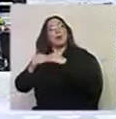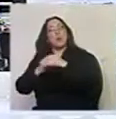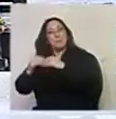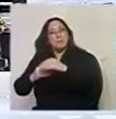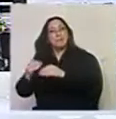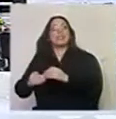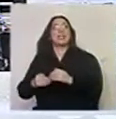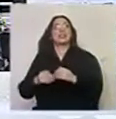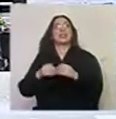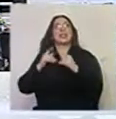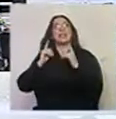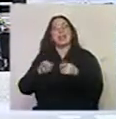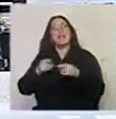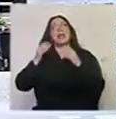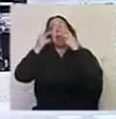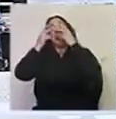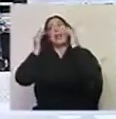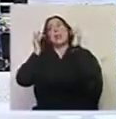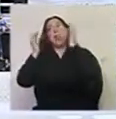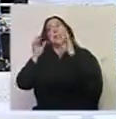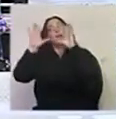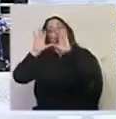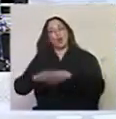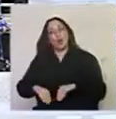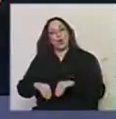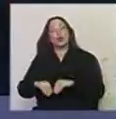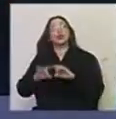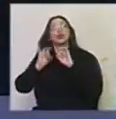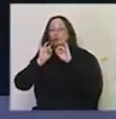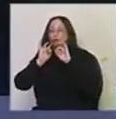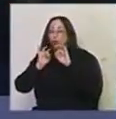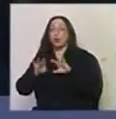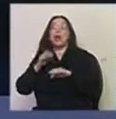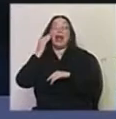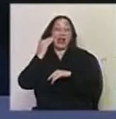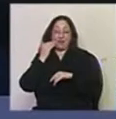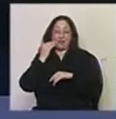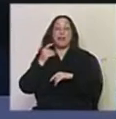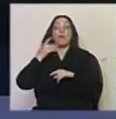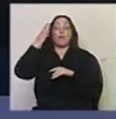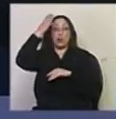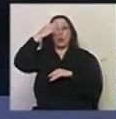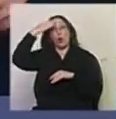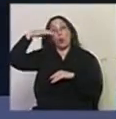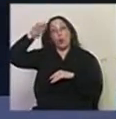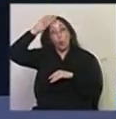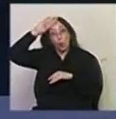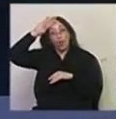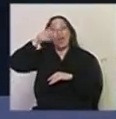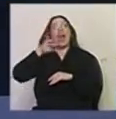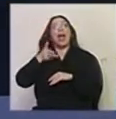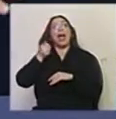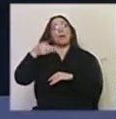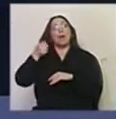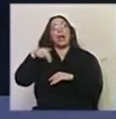porque es educación en todos los sentidos pero no es solo eso porque en abril estuvimos en Cuba en La Habana y en